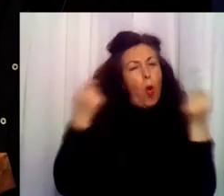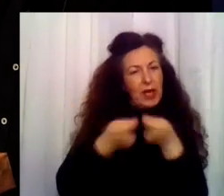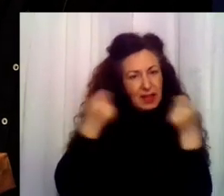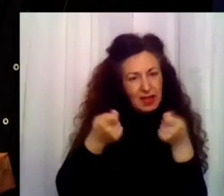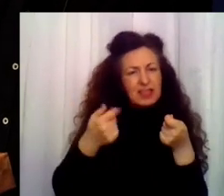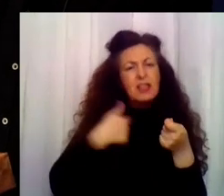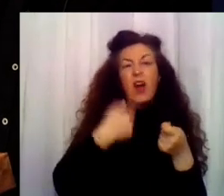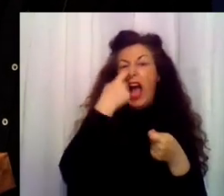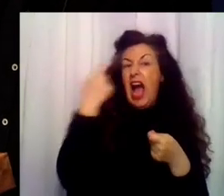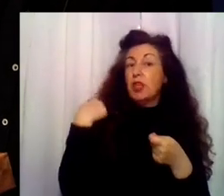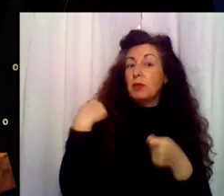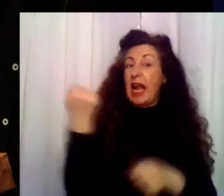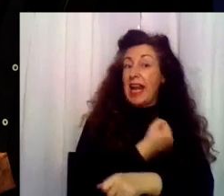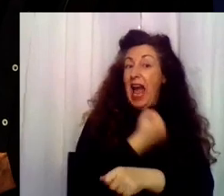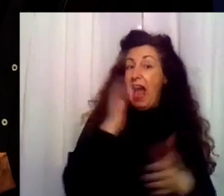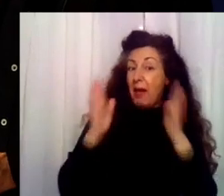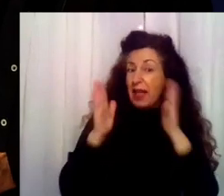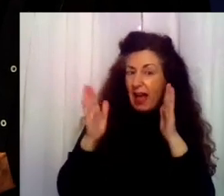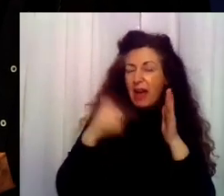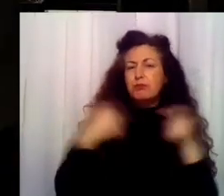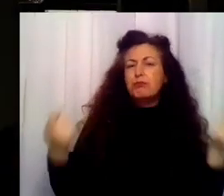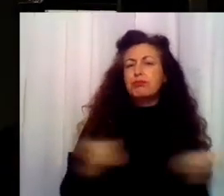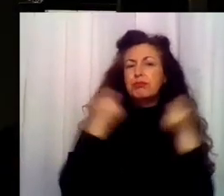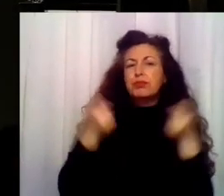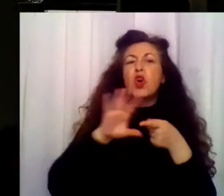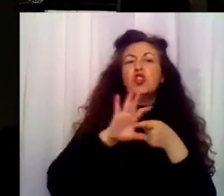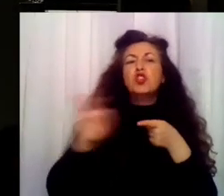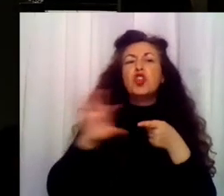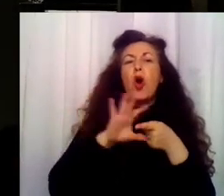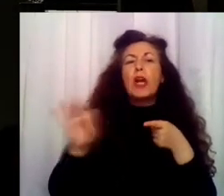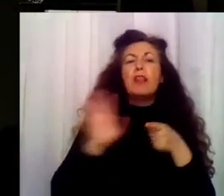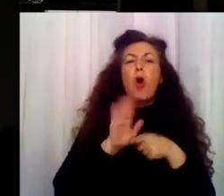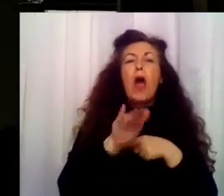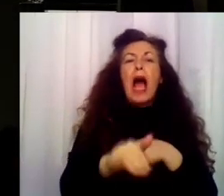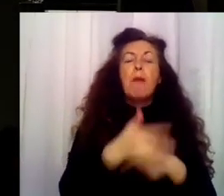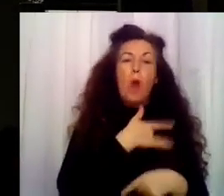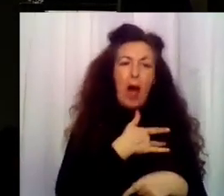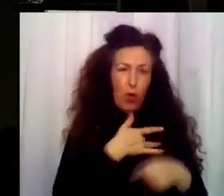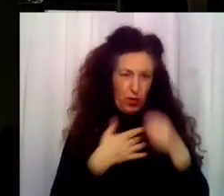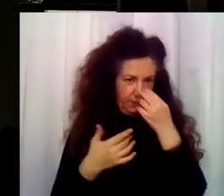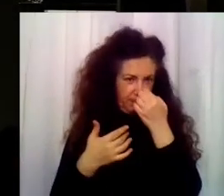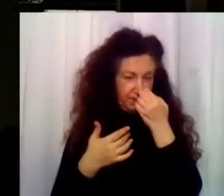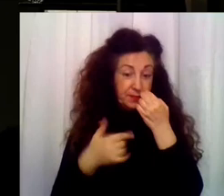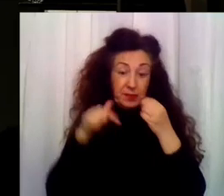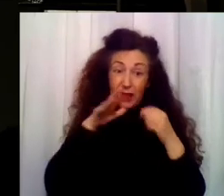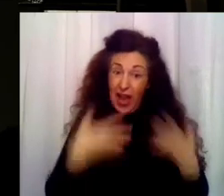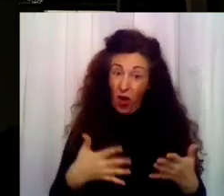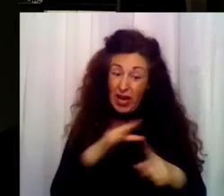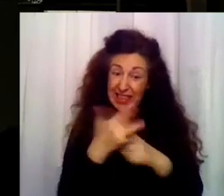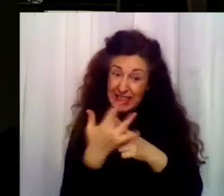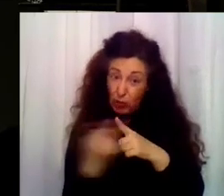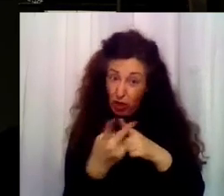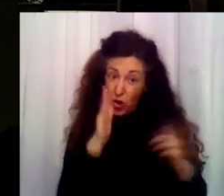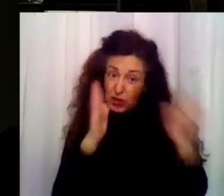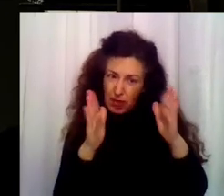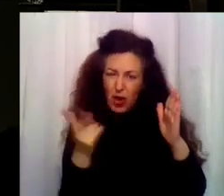¿cómo olvidarlo? ¿Pero qué te pasa, chata? ¿Estás nerviosa? Bueno, tal vez esta situación temporal les permita reflexionar. Eso mismo